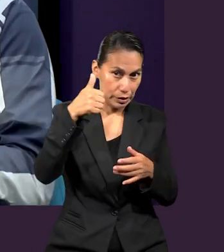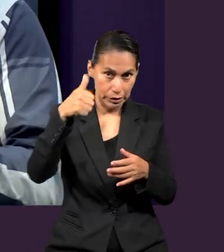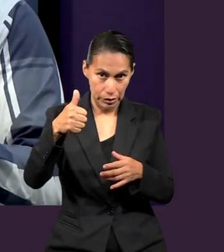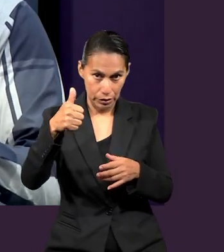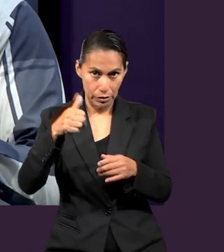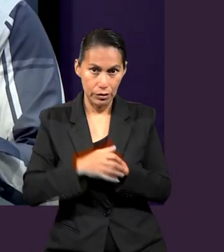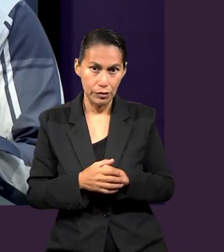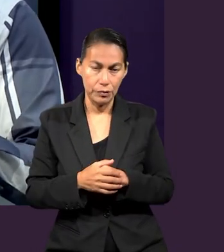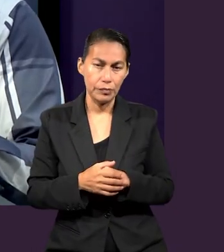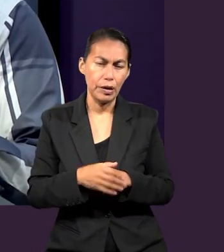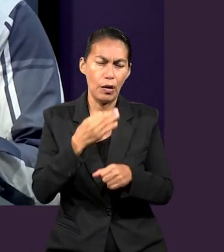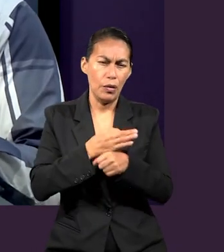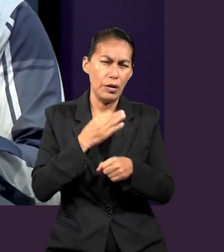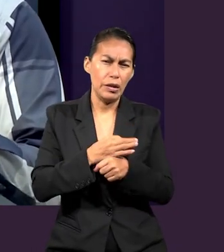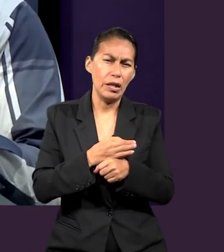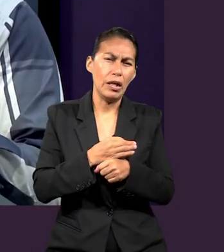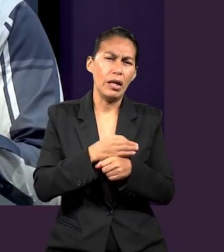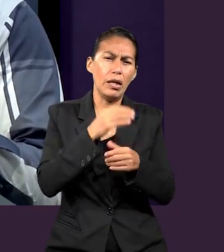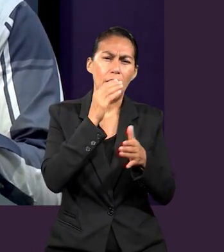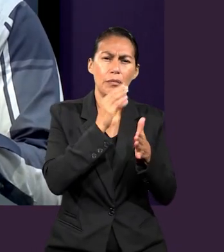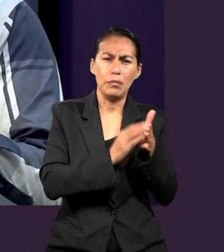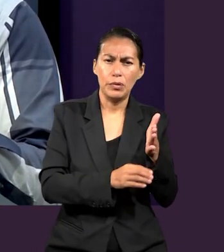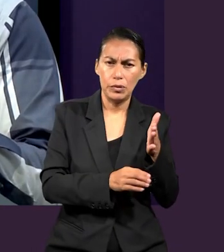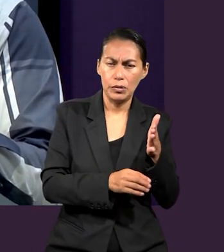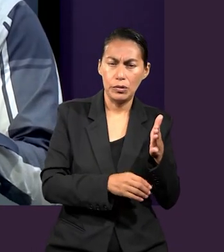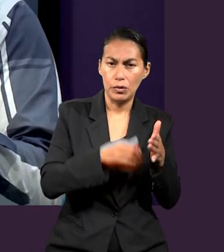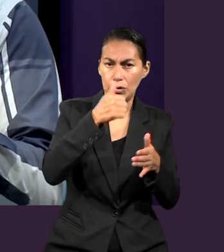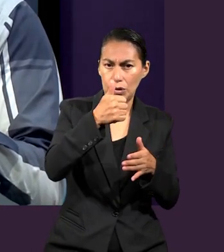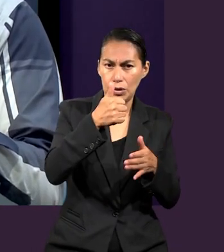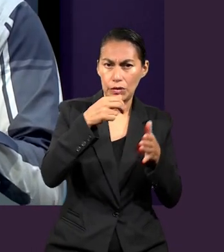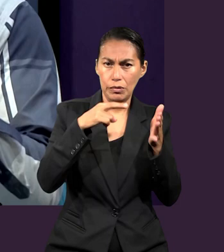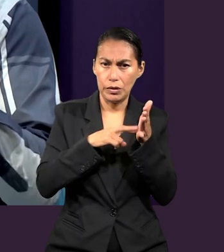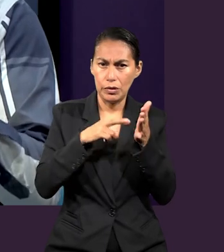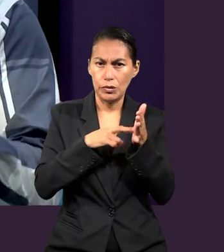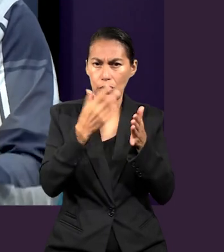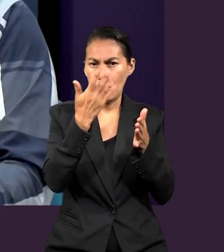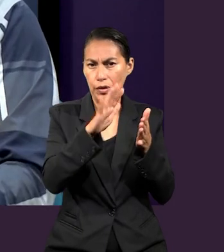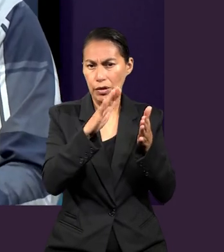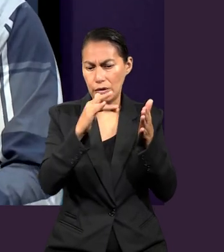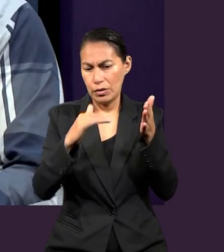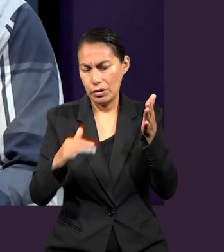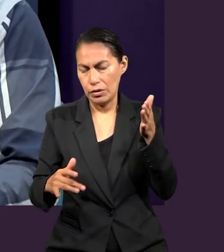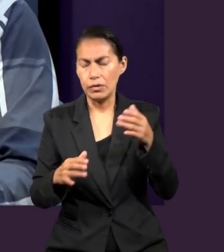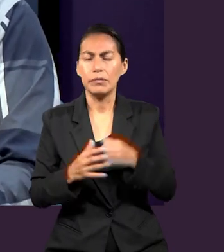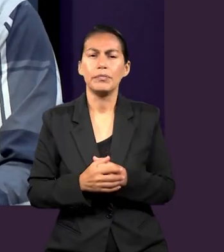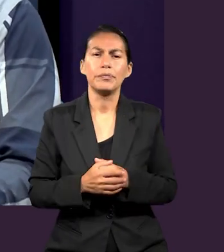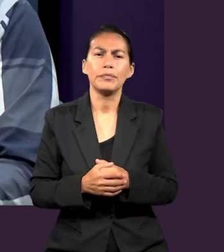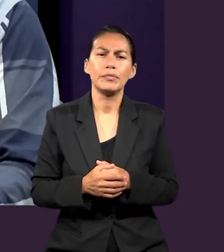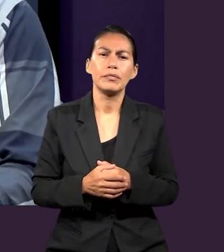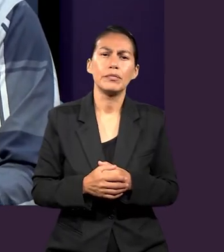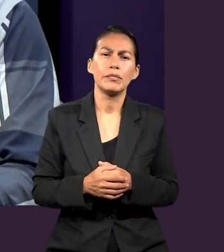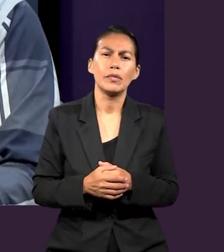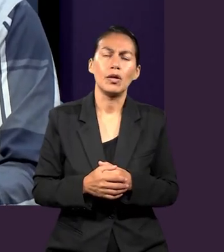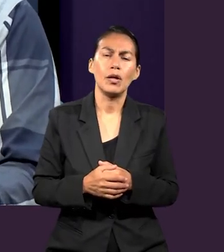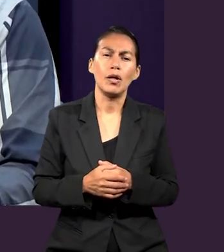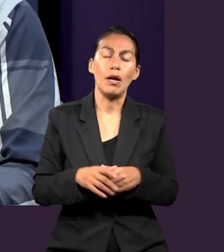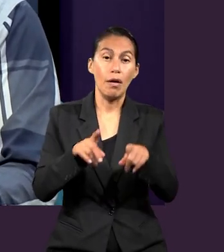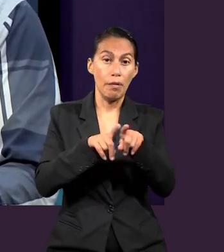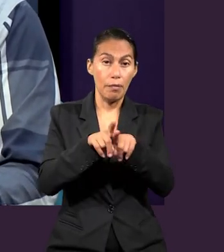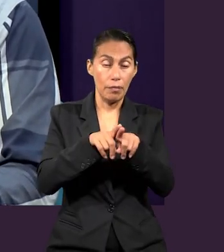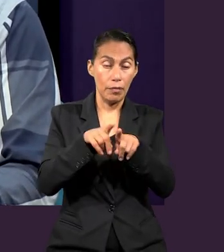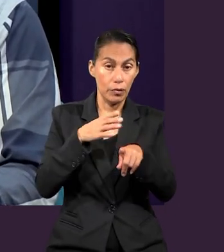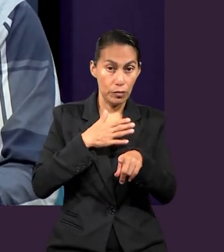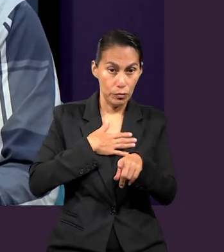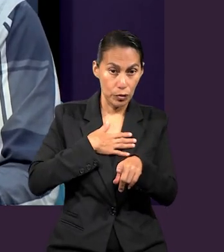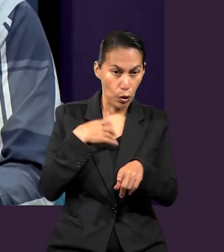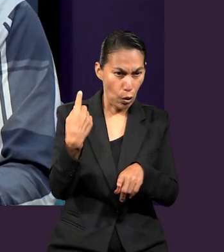a leer el 6, el versículo del capítulo, versículo 10 en adelante, que dice, Por lo